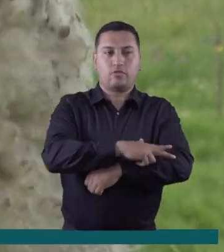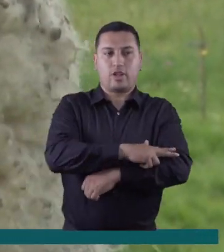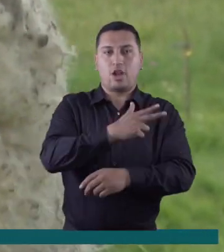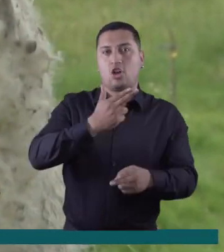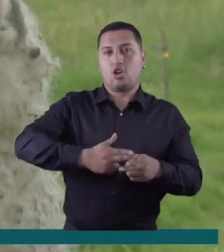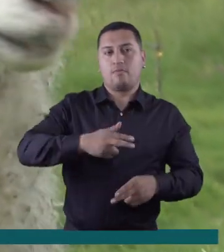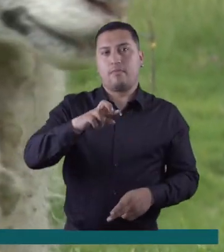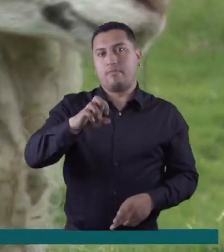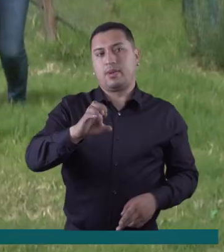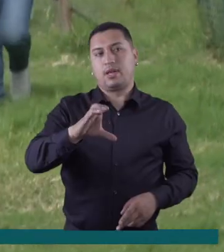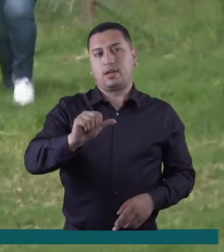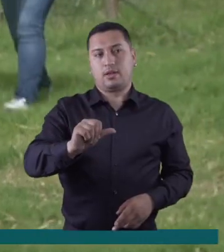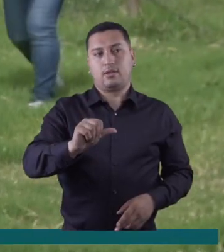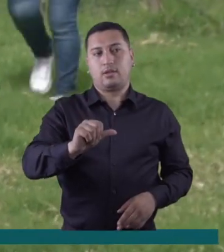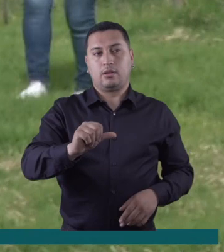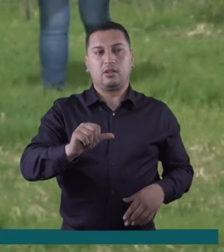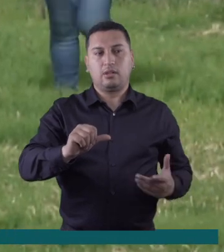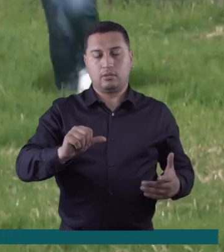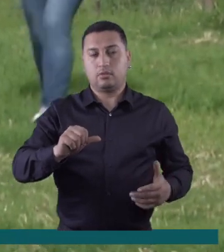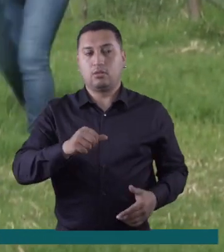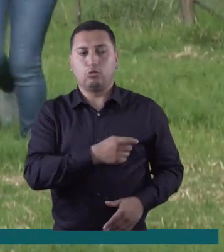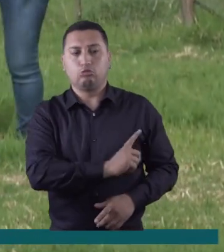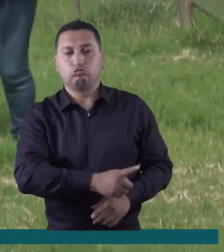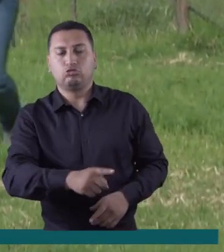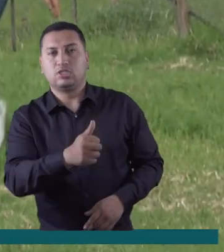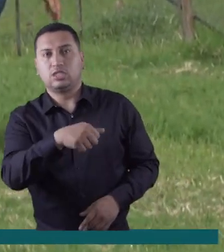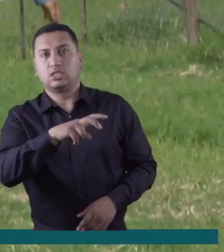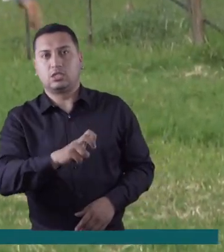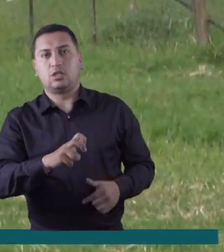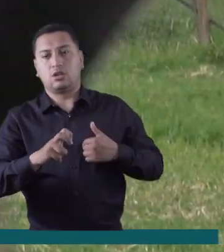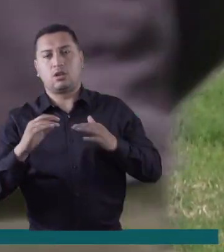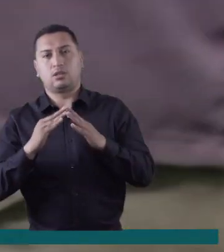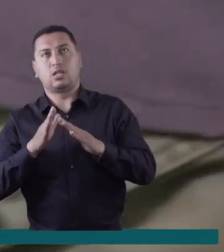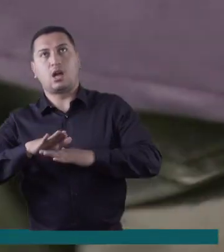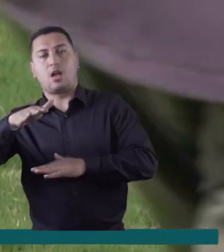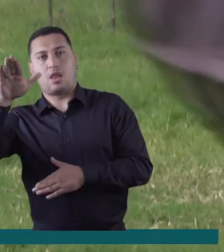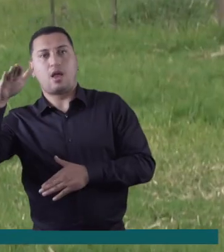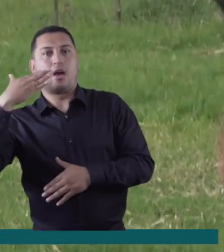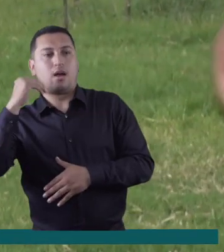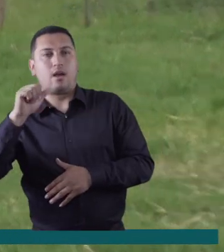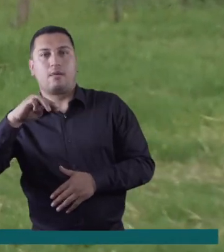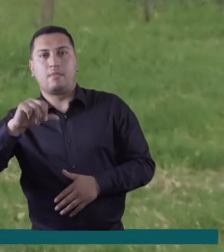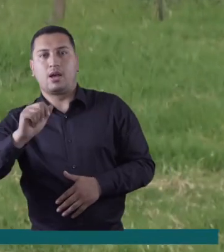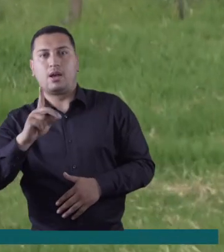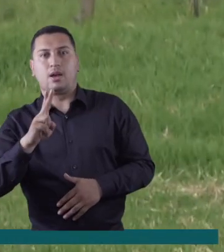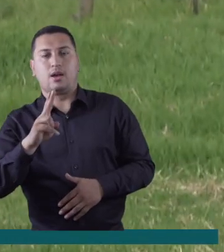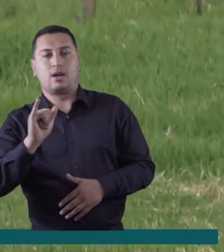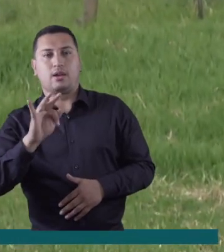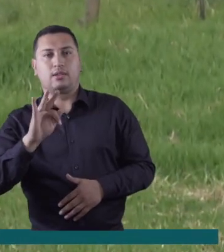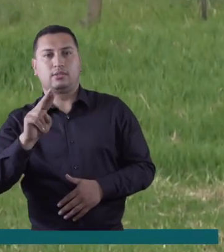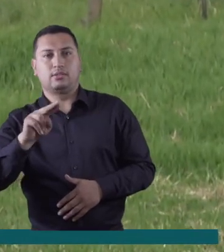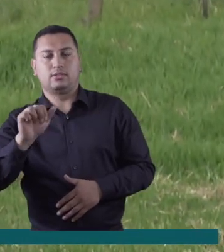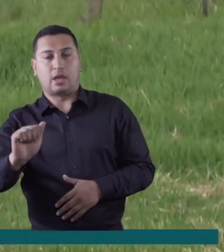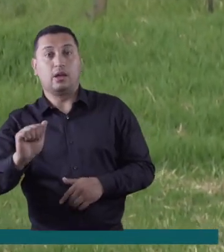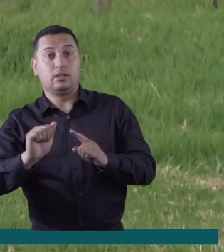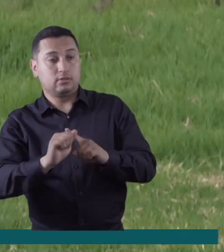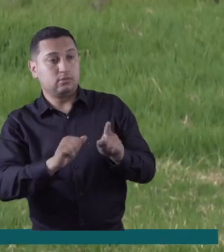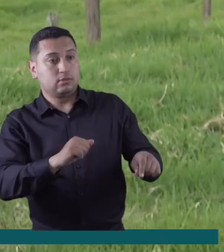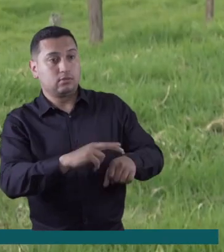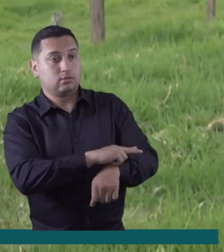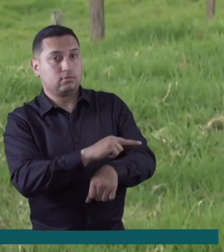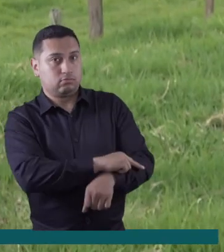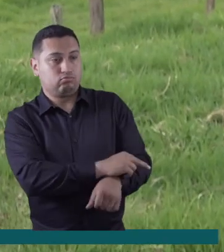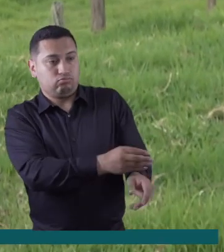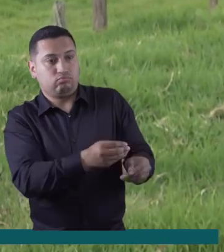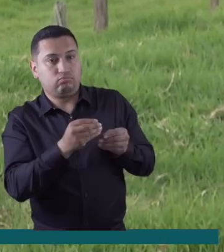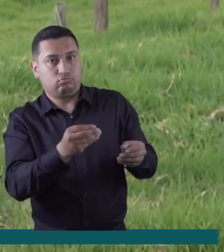Esta oveja se llama Pekka, es una de las 17 que tiene Marixa Rodríguez en su casa ubicada en La Calera, Cundinamarca. Estos